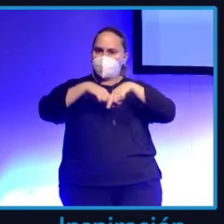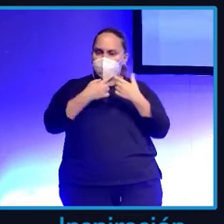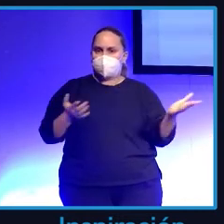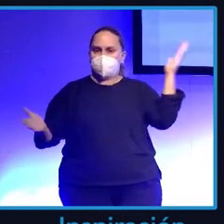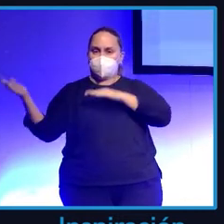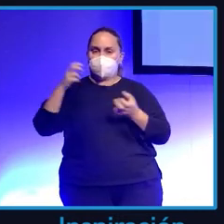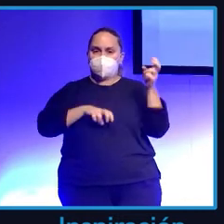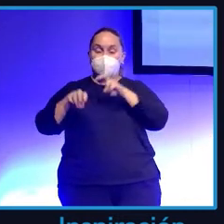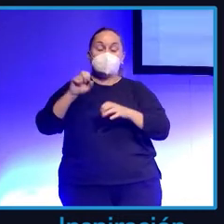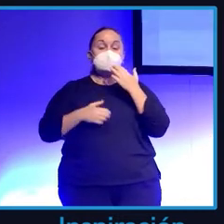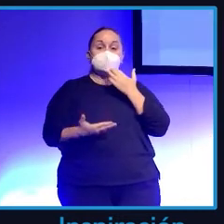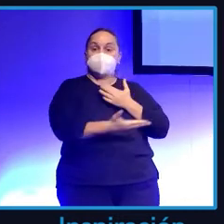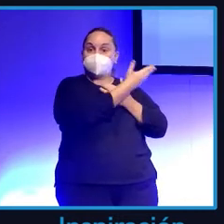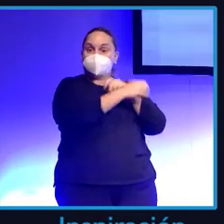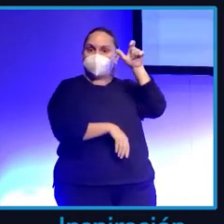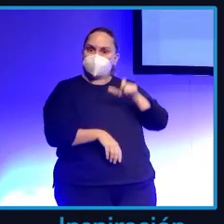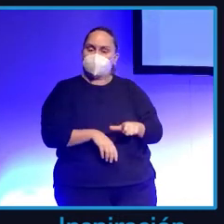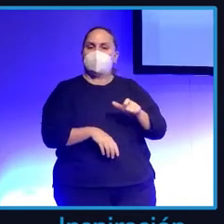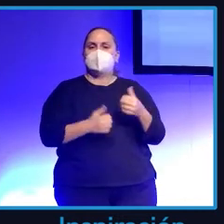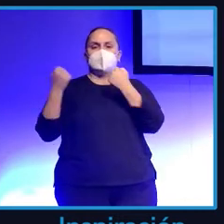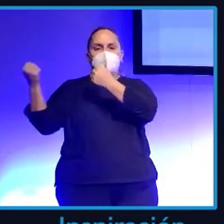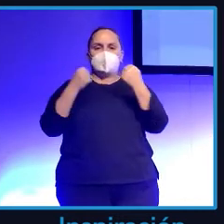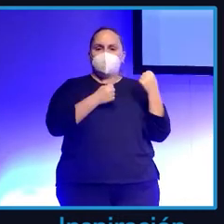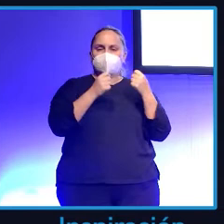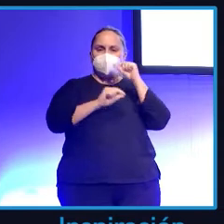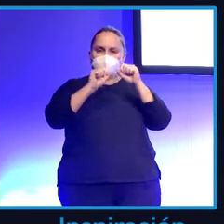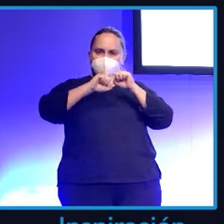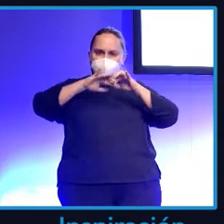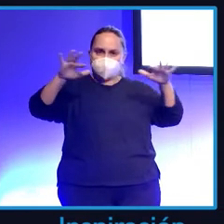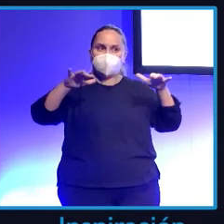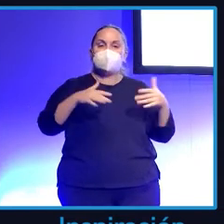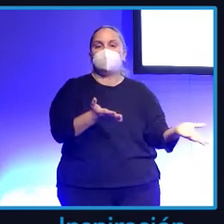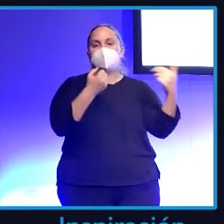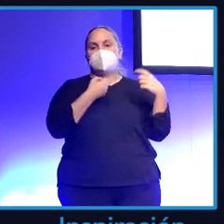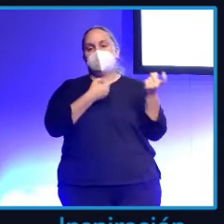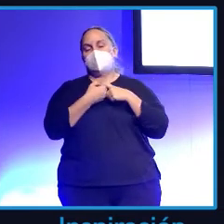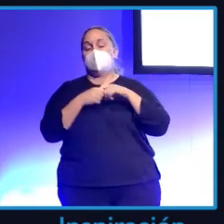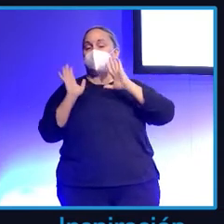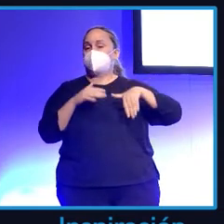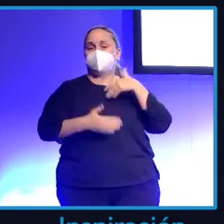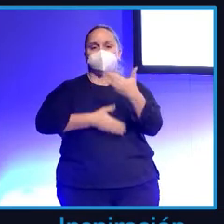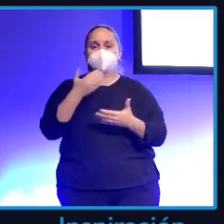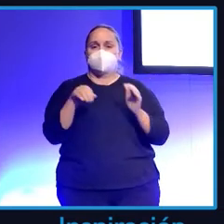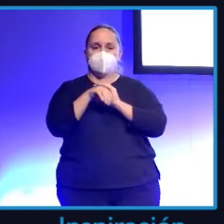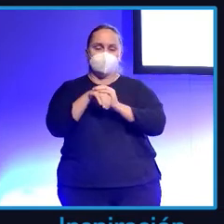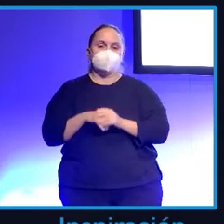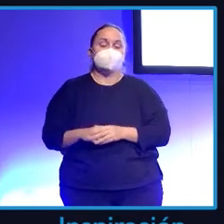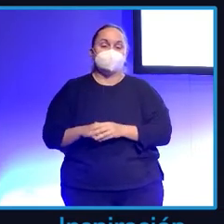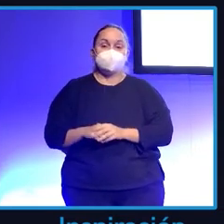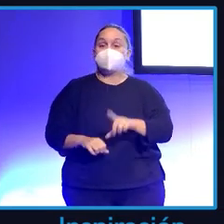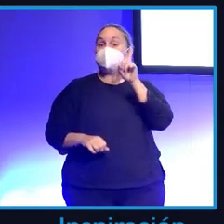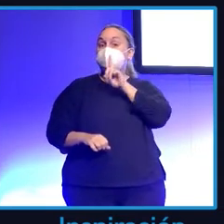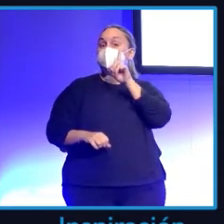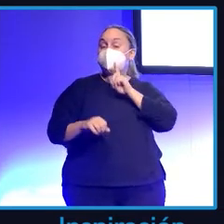este epidemiólogo Alberto Basteiro, con el que ha acabado también siendo víctima y siendo amigo mío. Desmontar bulos está bien, pero